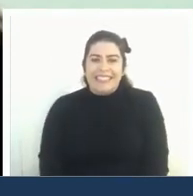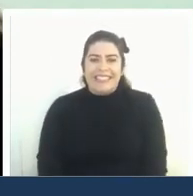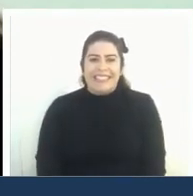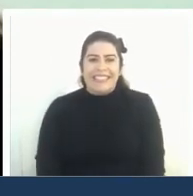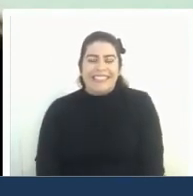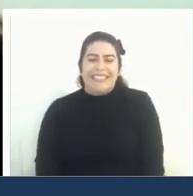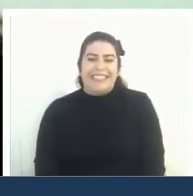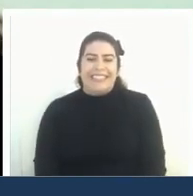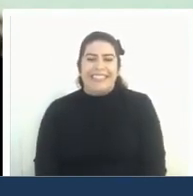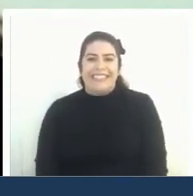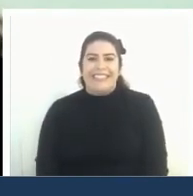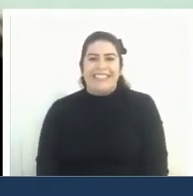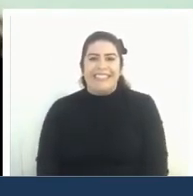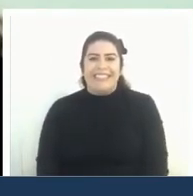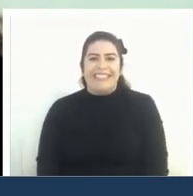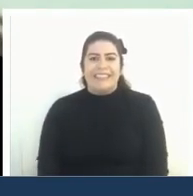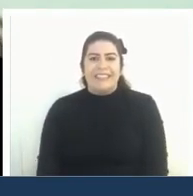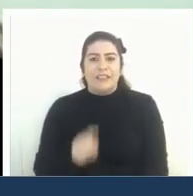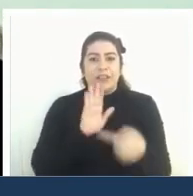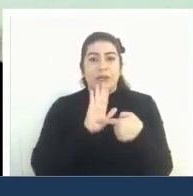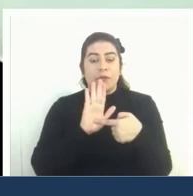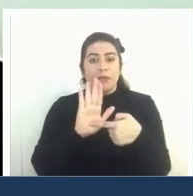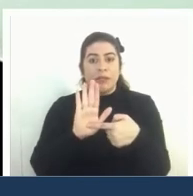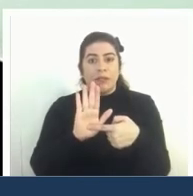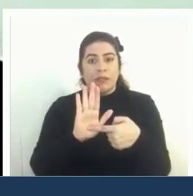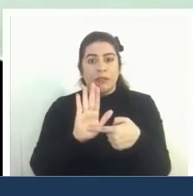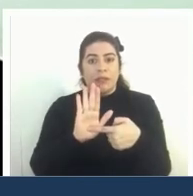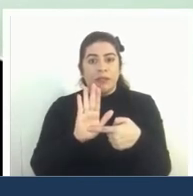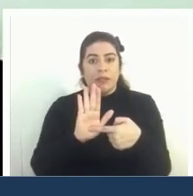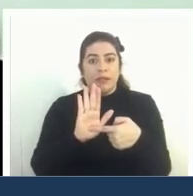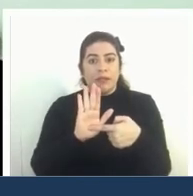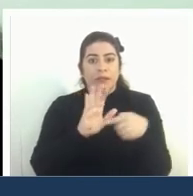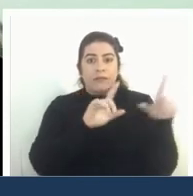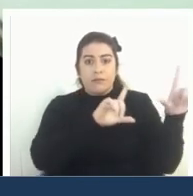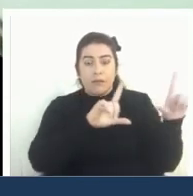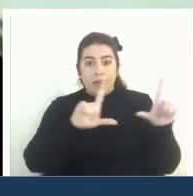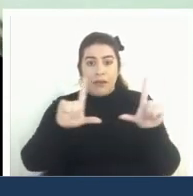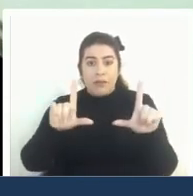no está mi presentación un líder en el cuadrante mágico que